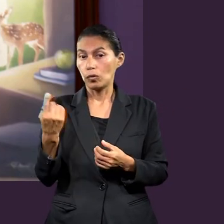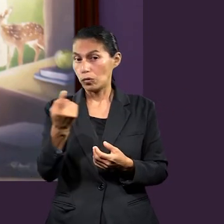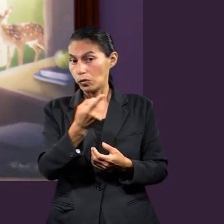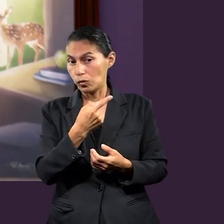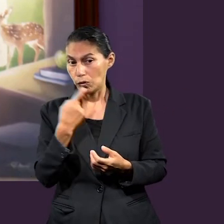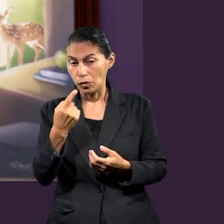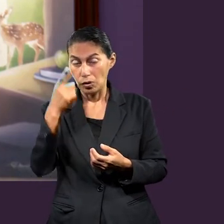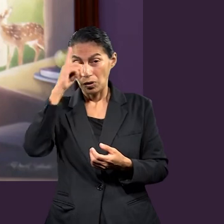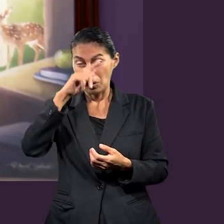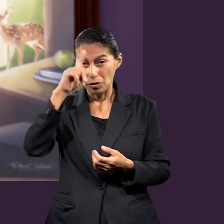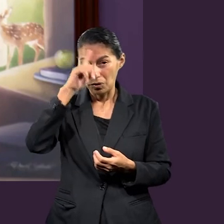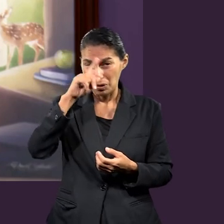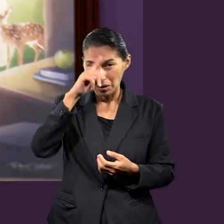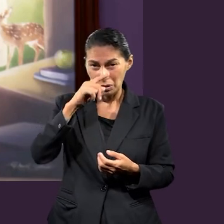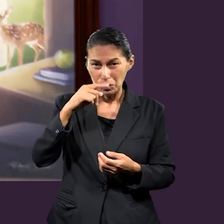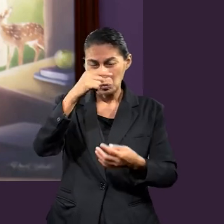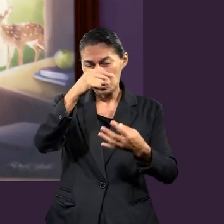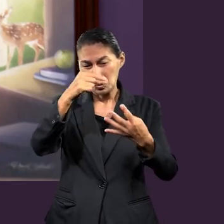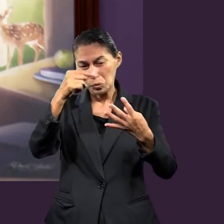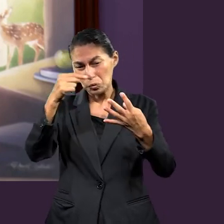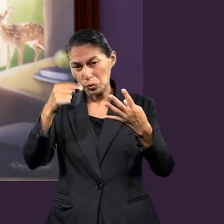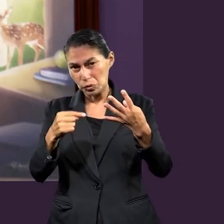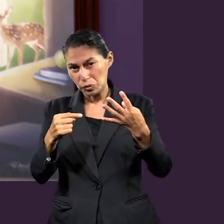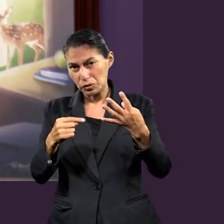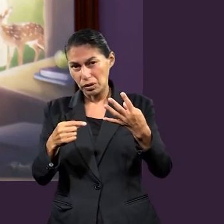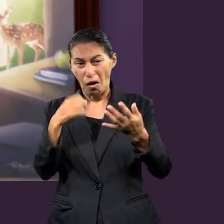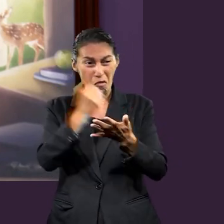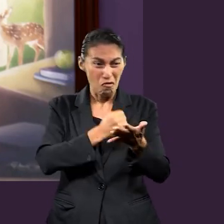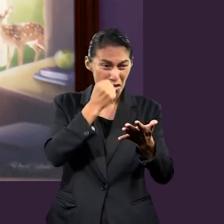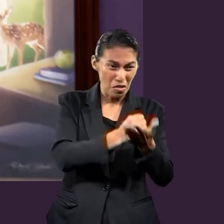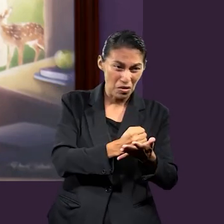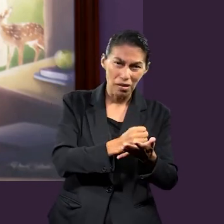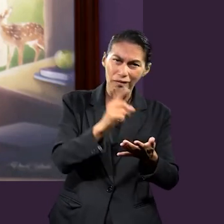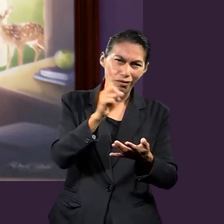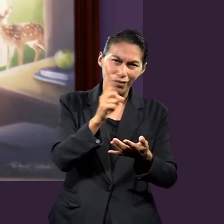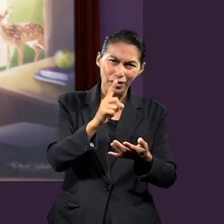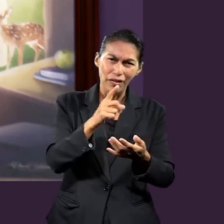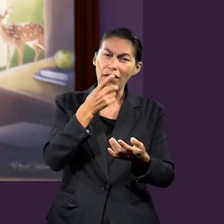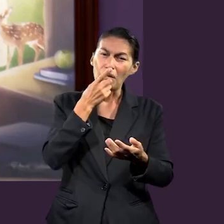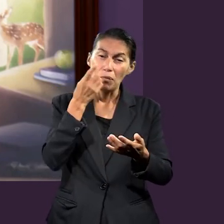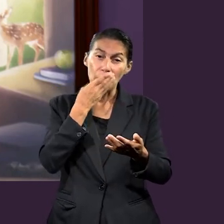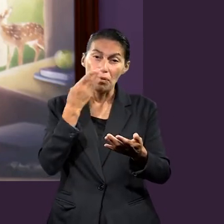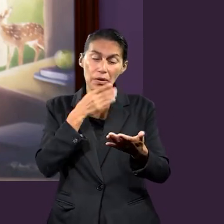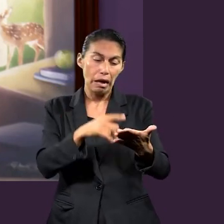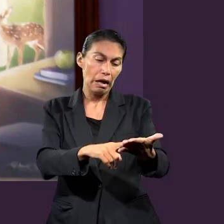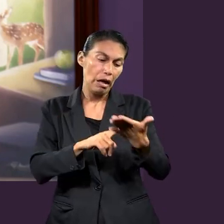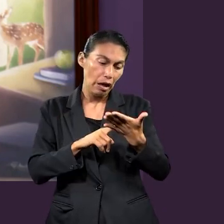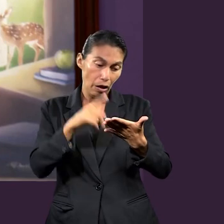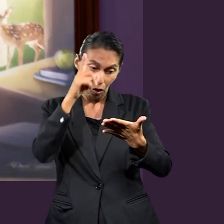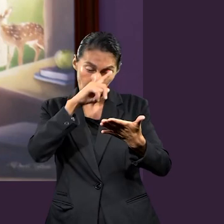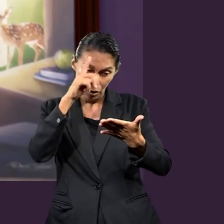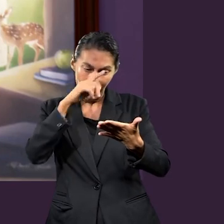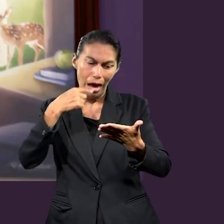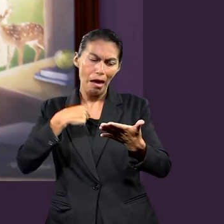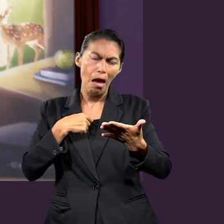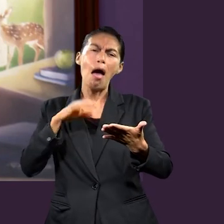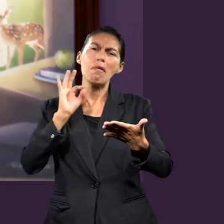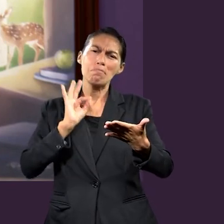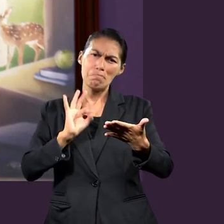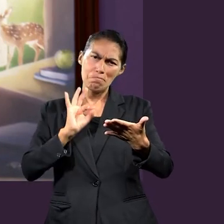pues al final de cuentas, todas estas recomendaciones, porque al final no nos obligan a nada, sino son recomendaciones,